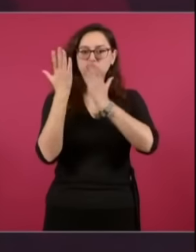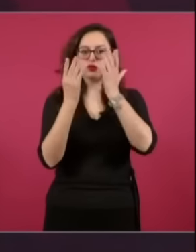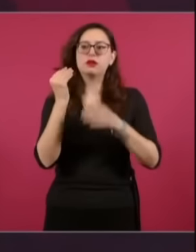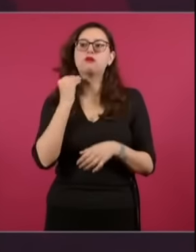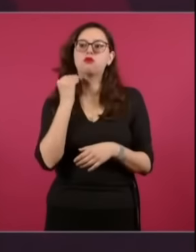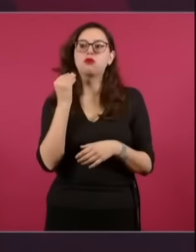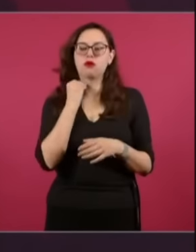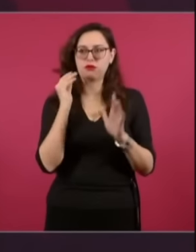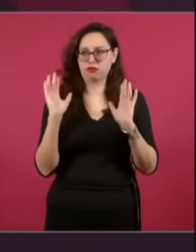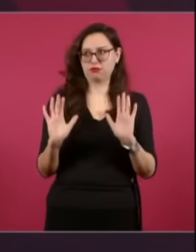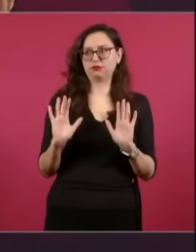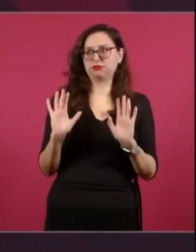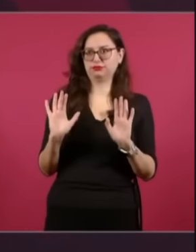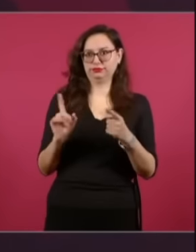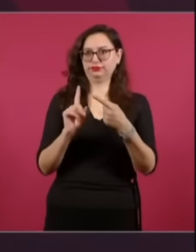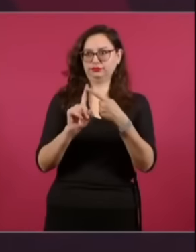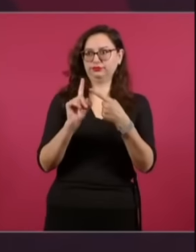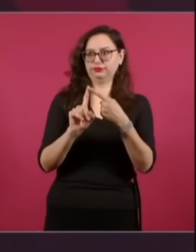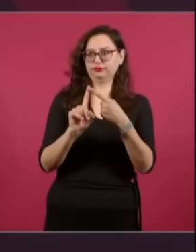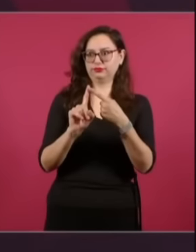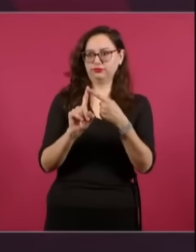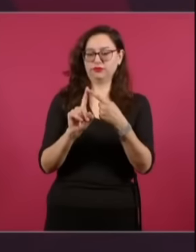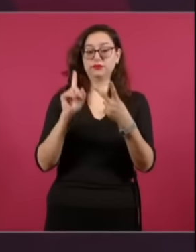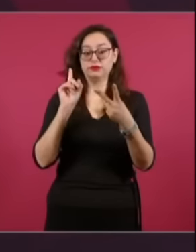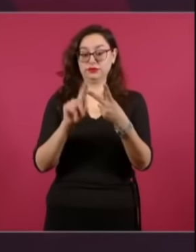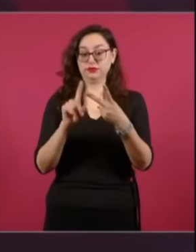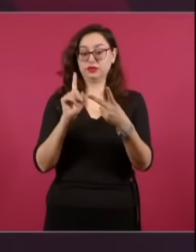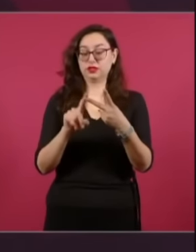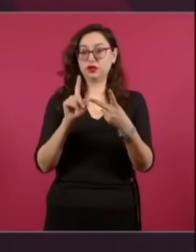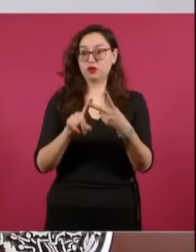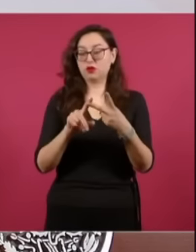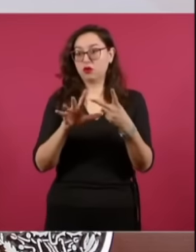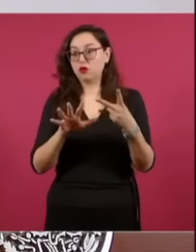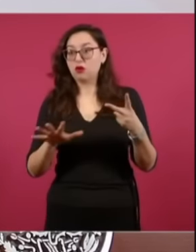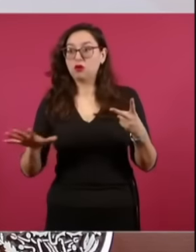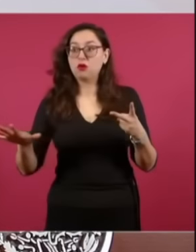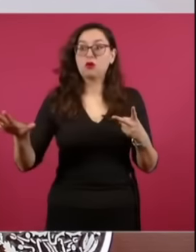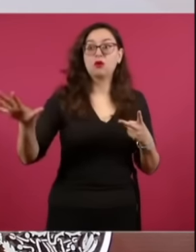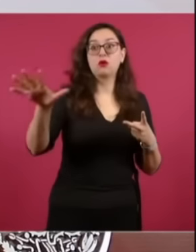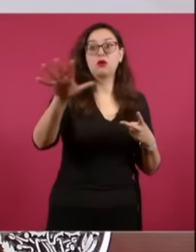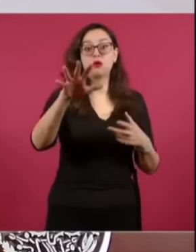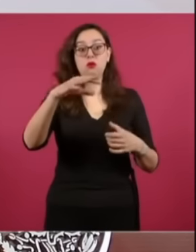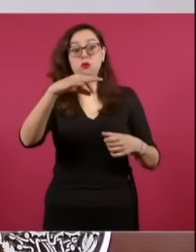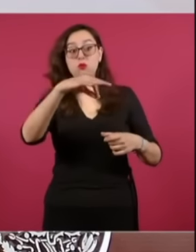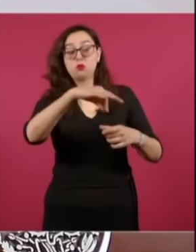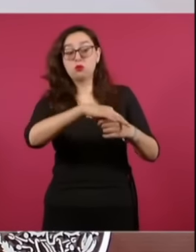van a saber, a ciencia cierta,